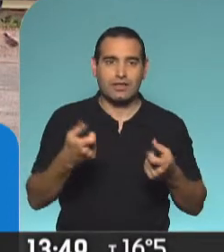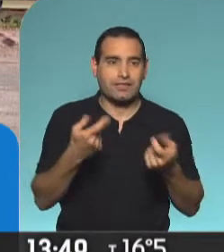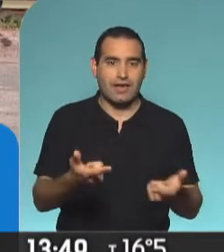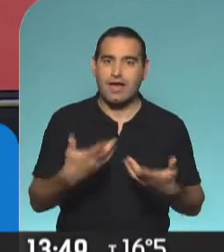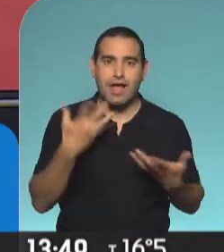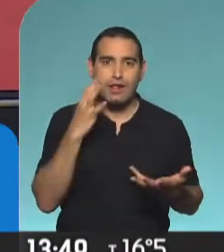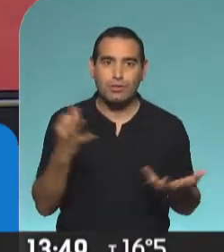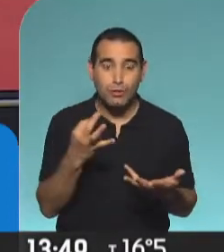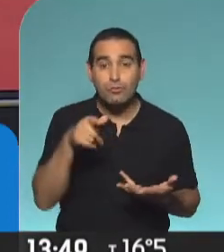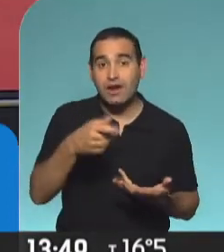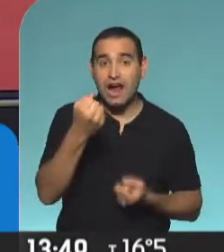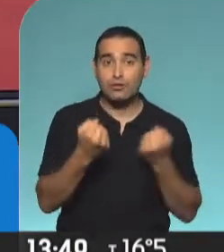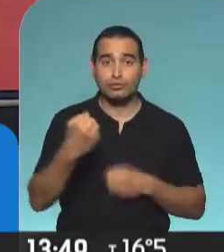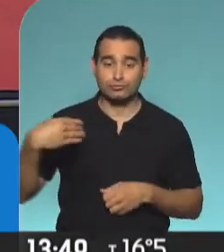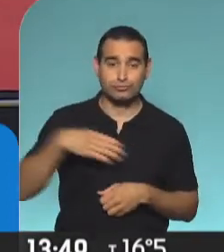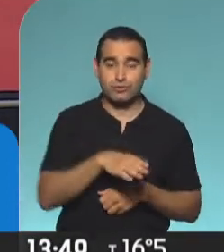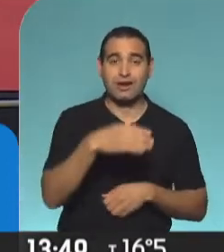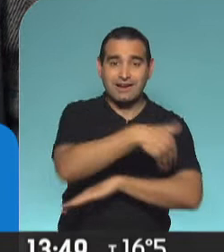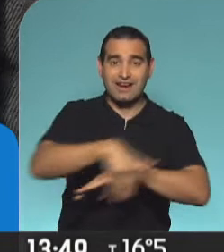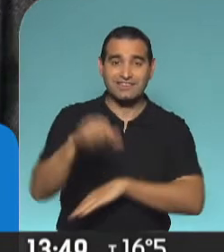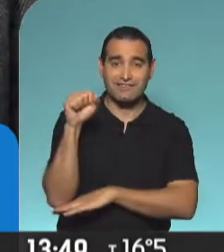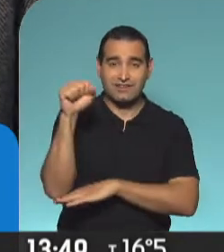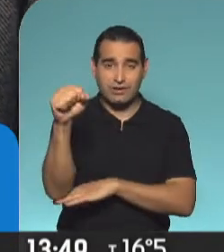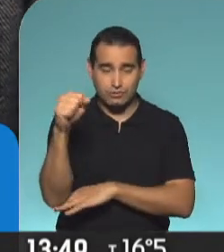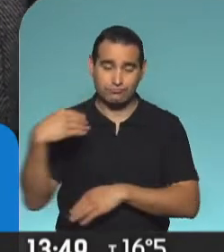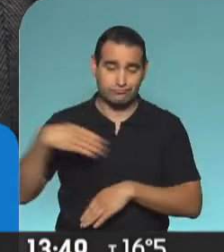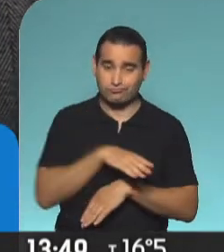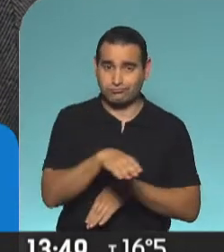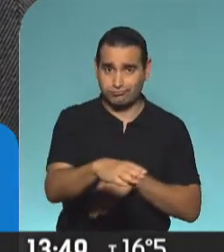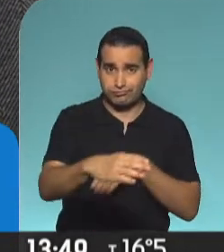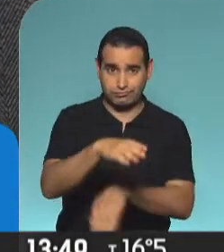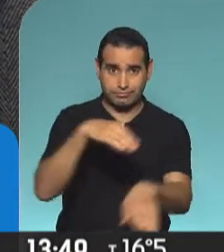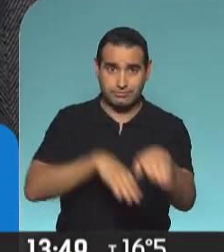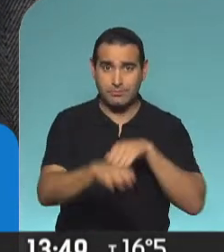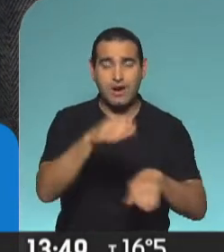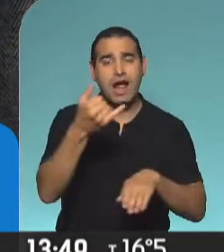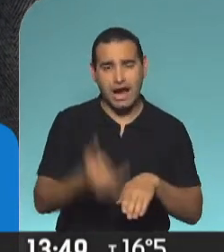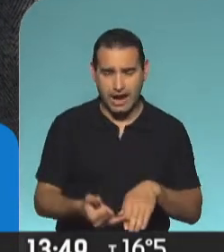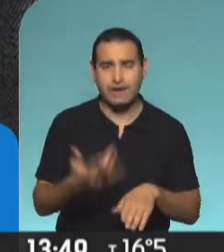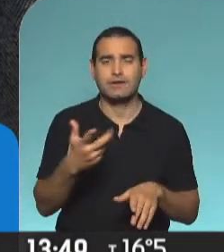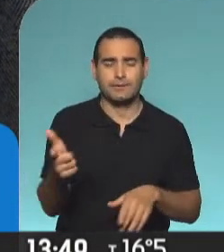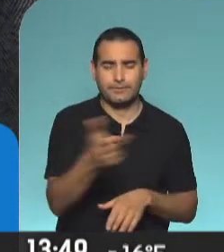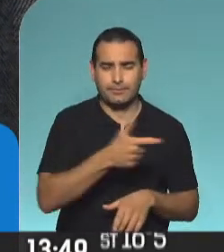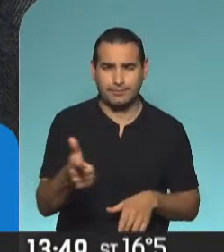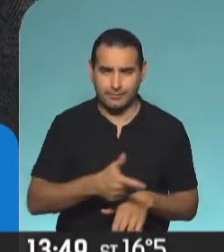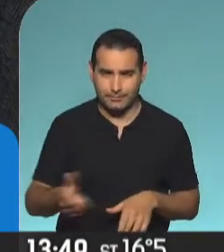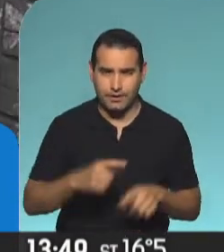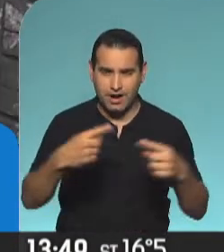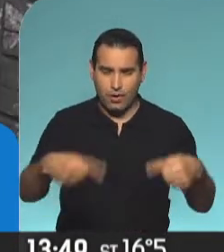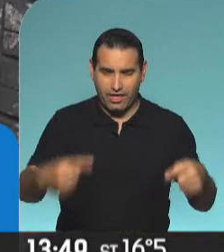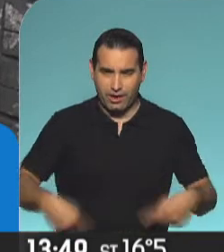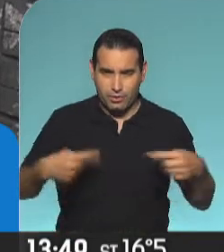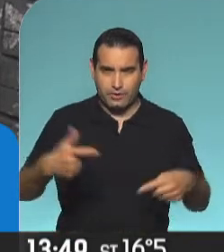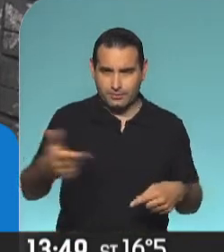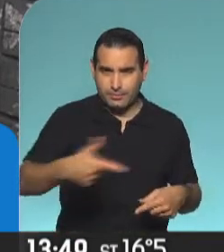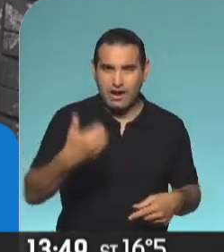ingresen los autos, que van a ingresar por Avenida del Libertador y Juana Zurduy, van a someterse a un proceso de sanitización de neumáticos, donde le van a poner